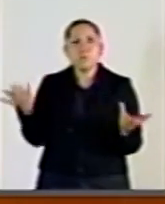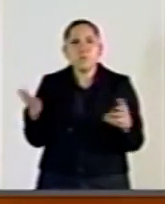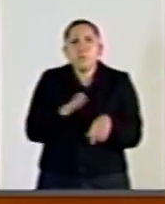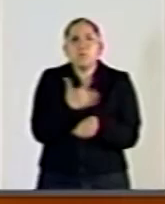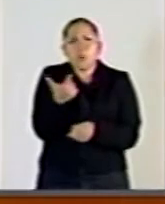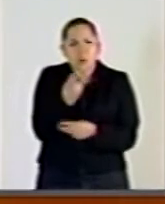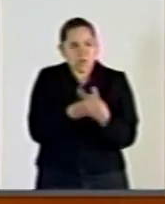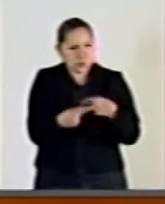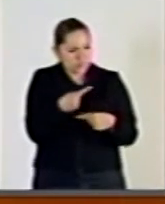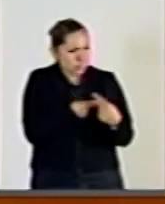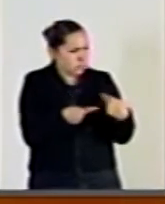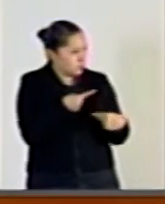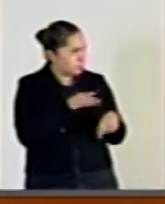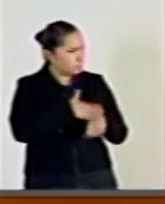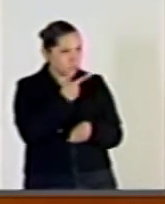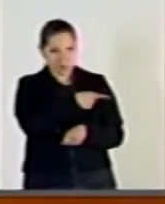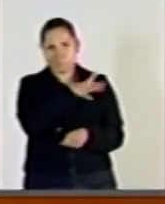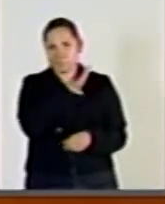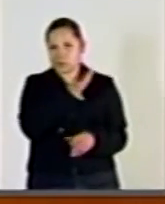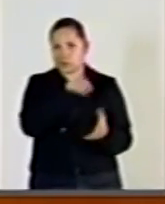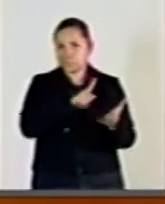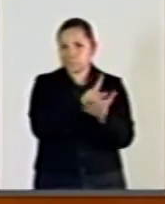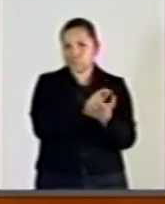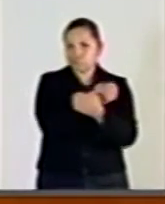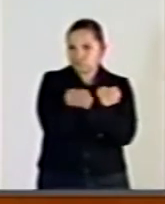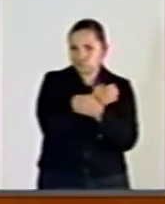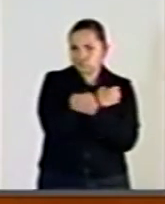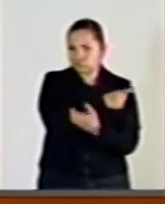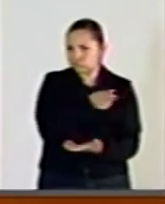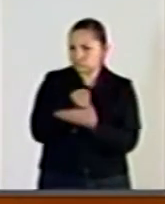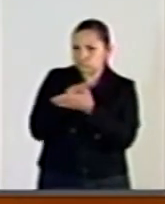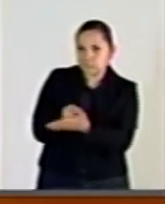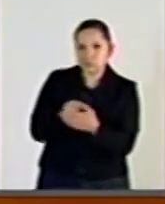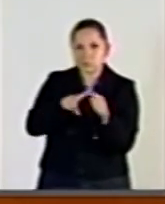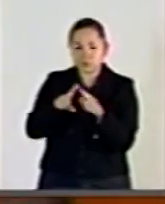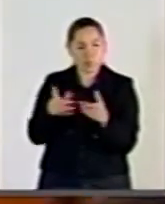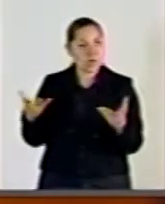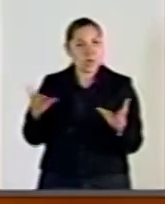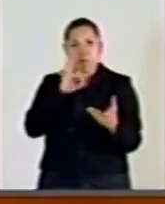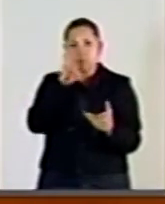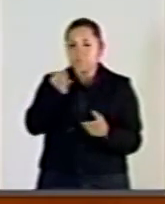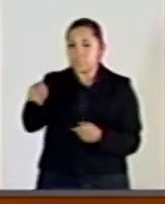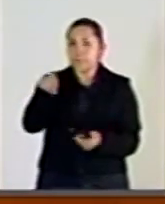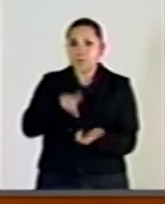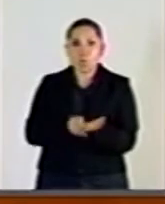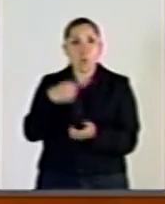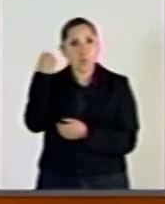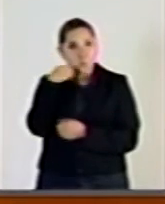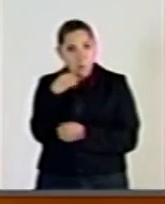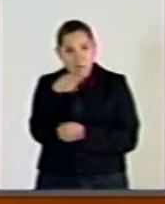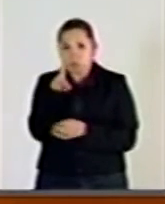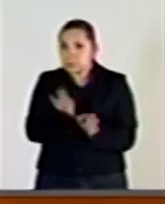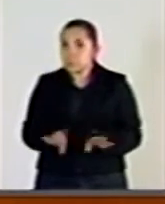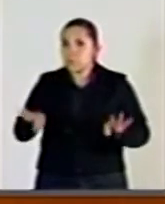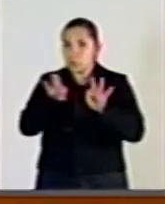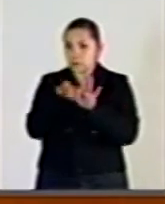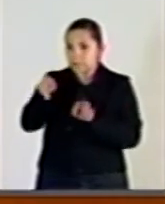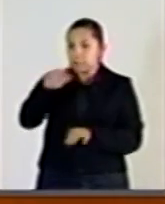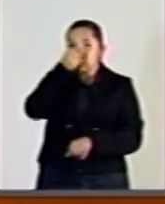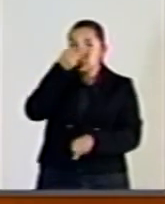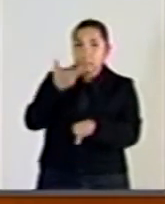educativa. Para la solución del conflicto en Oaxaca, sería fundamental que la Secretaría de Educación Pública